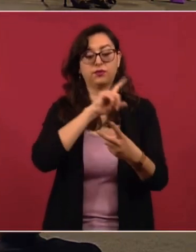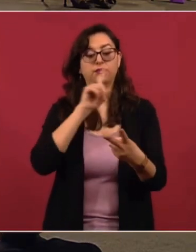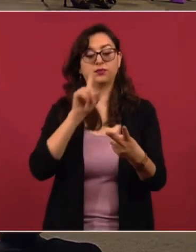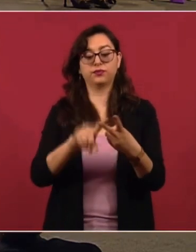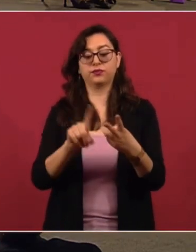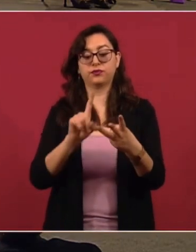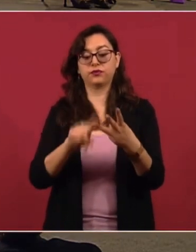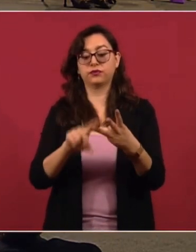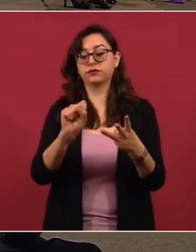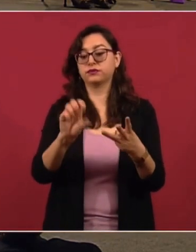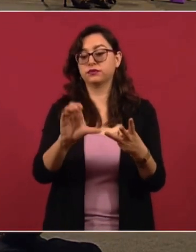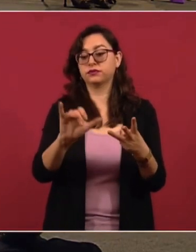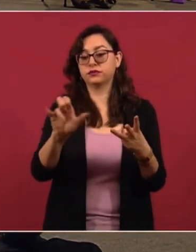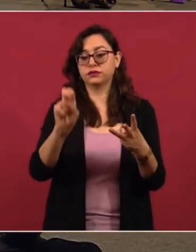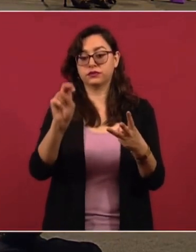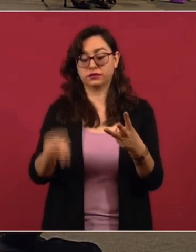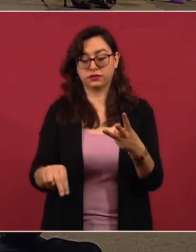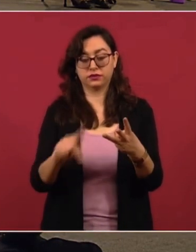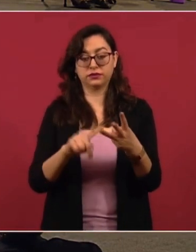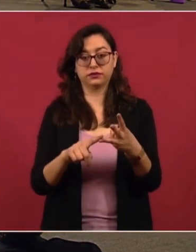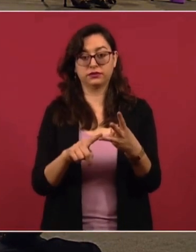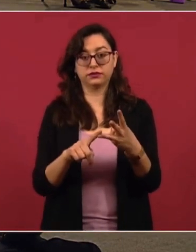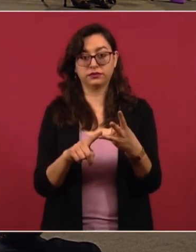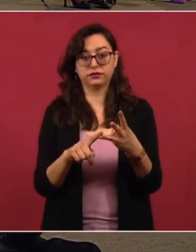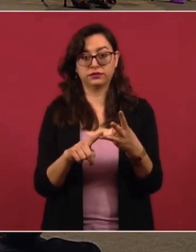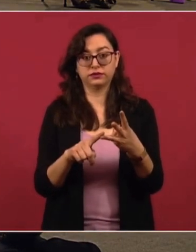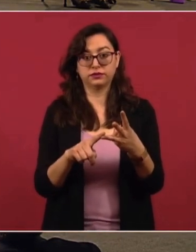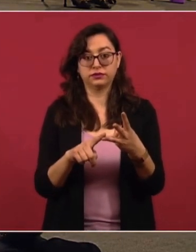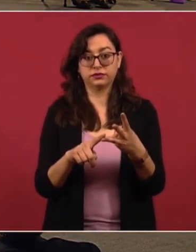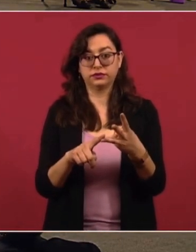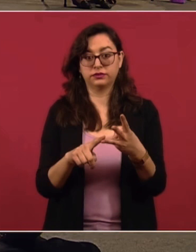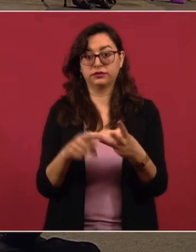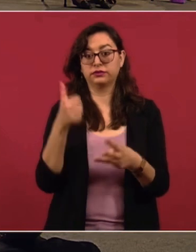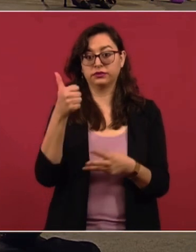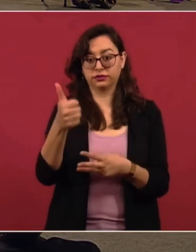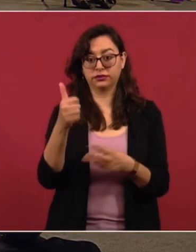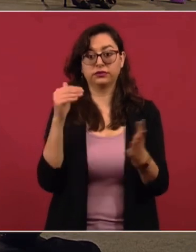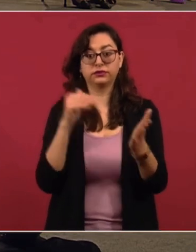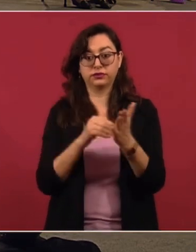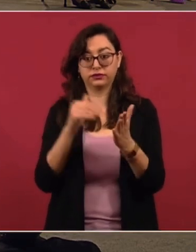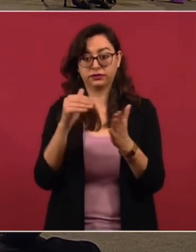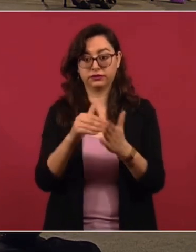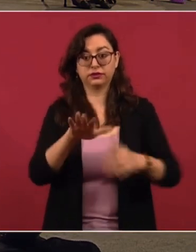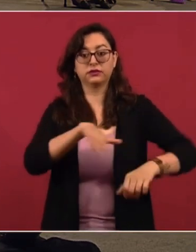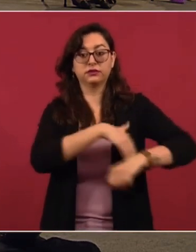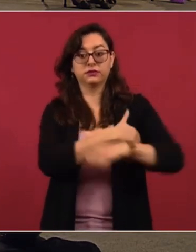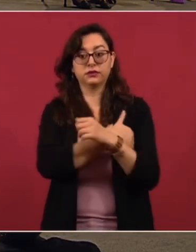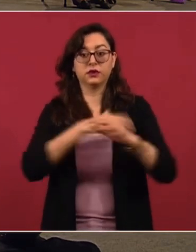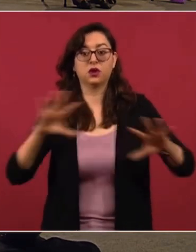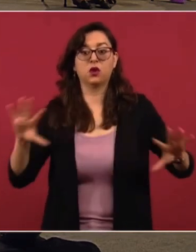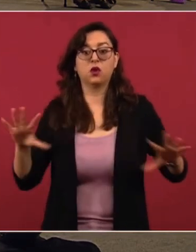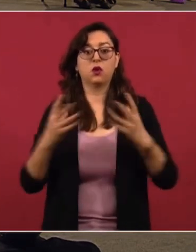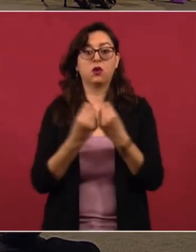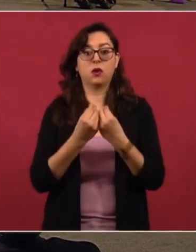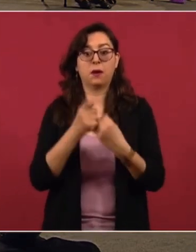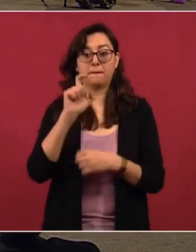Suprema Corte de Justicia, la primera, seis mil. Total, 20 mil